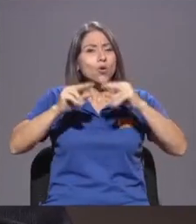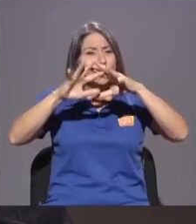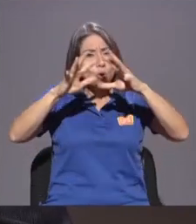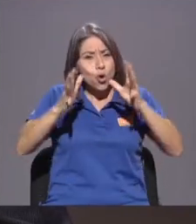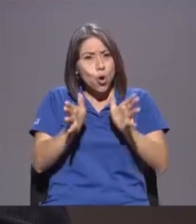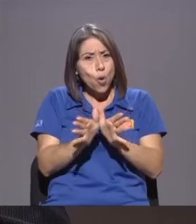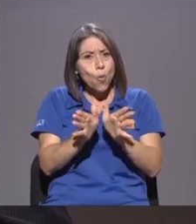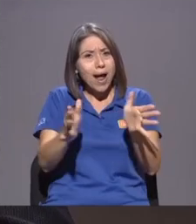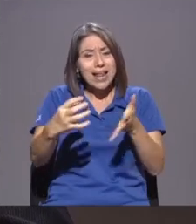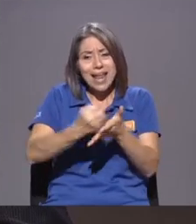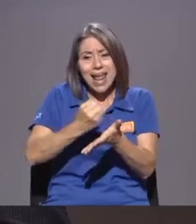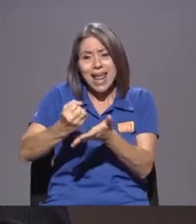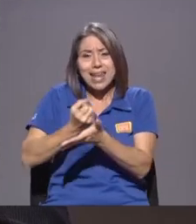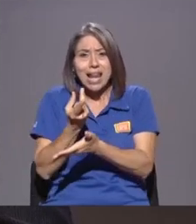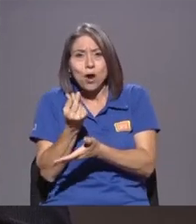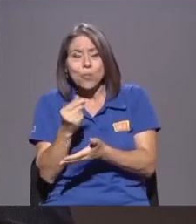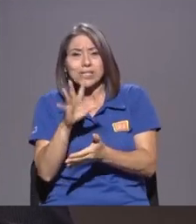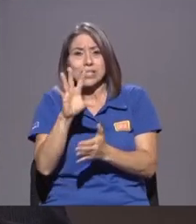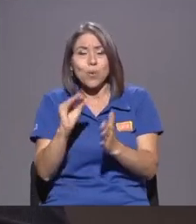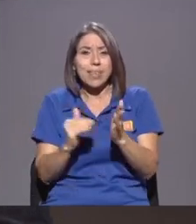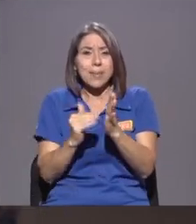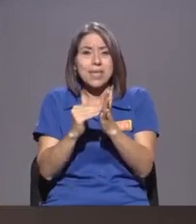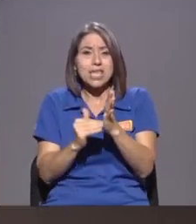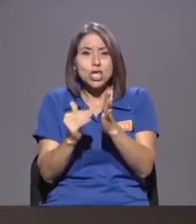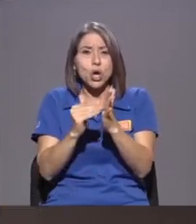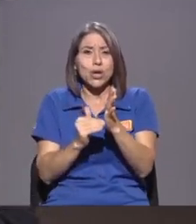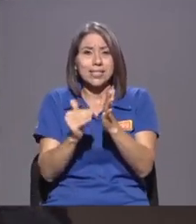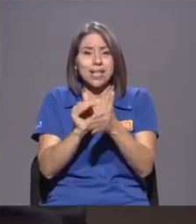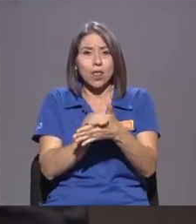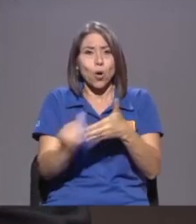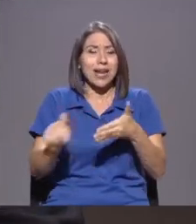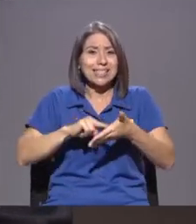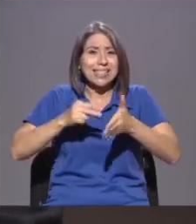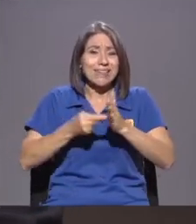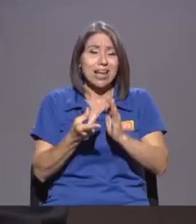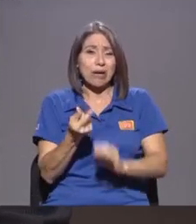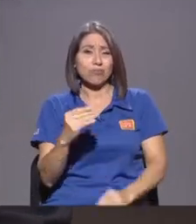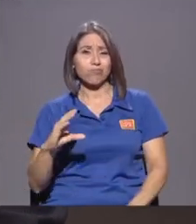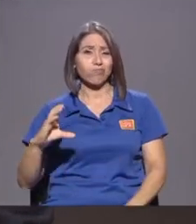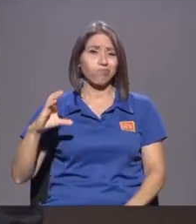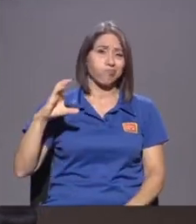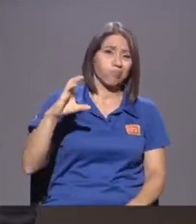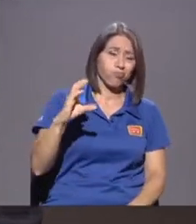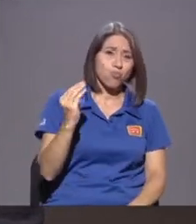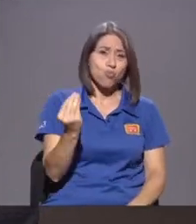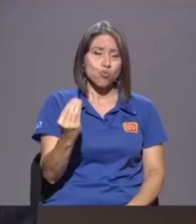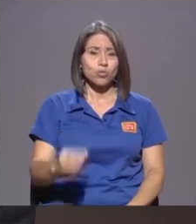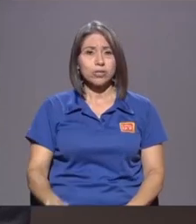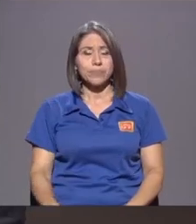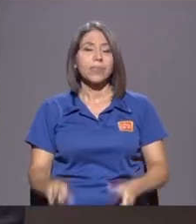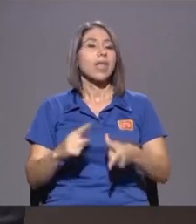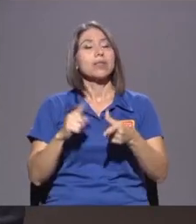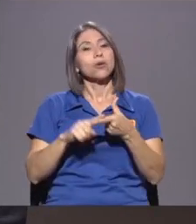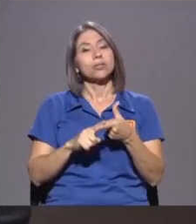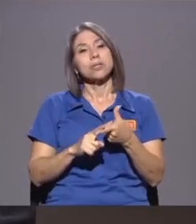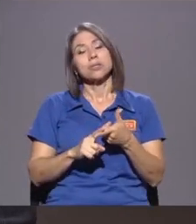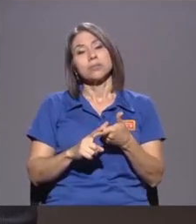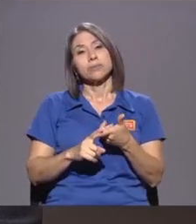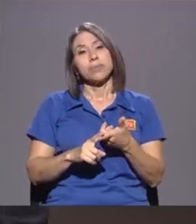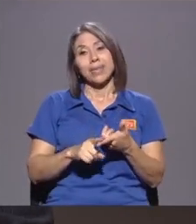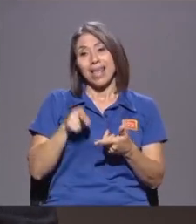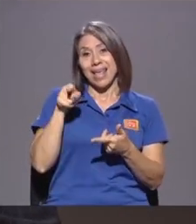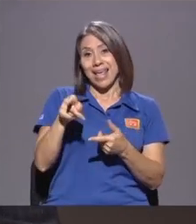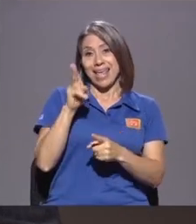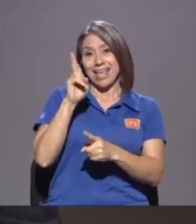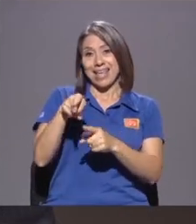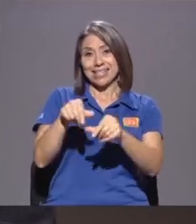Comisiones Por 50 Billones De O sea Un montón De Plata Entonces Claro Hablamos En Ese Sector En